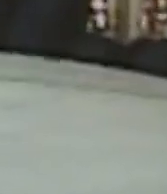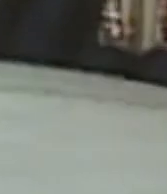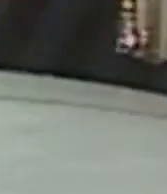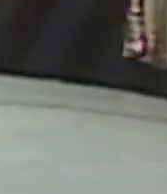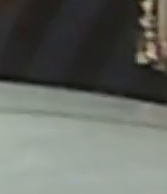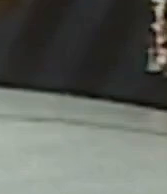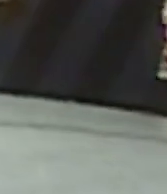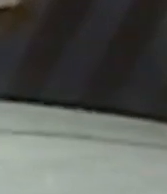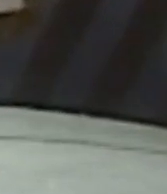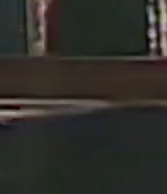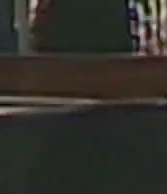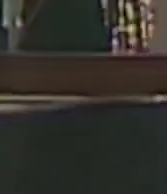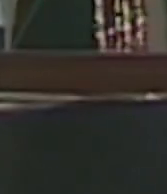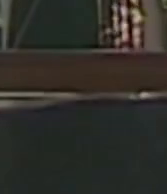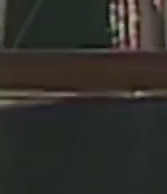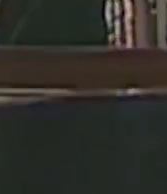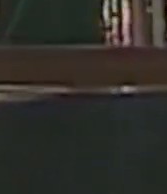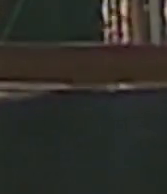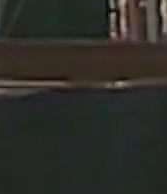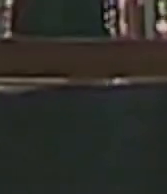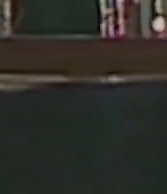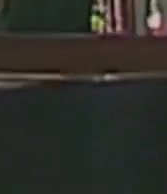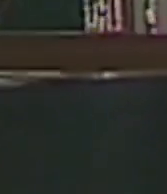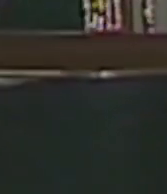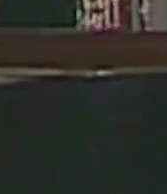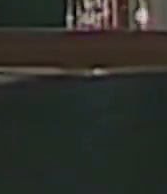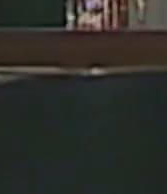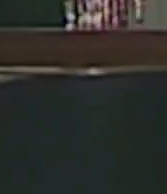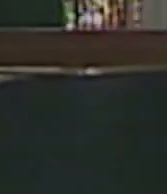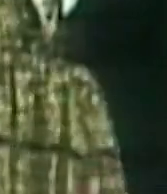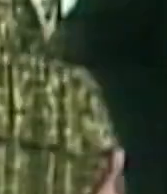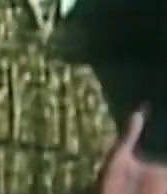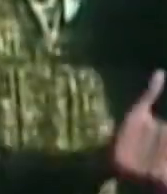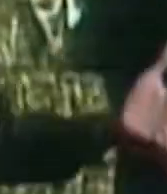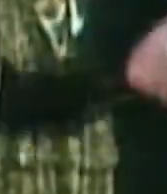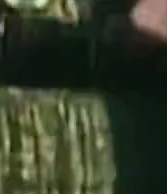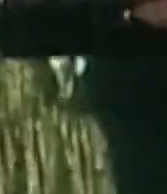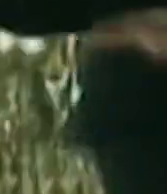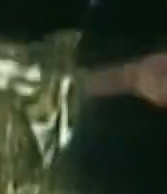Fue cantándole al amor Pero fue la soledad Quien se adueñó de su vida